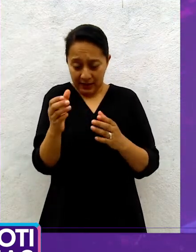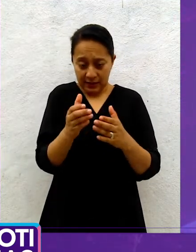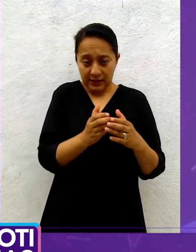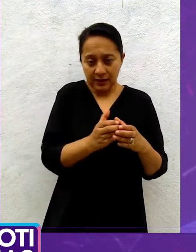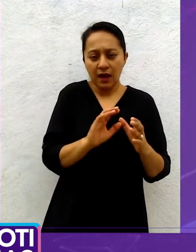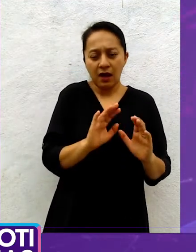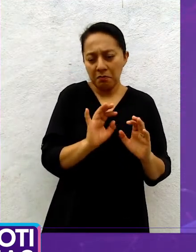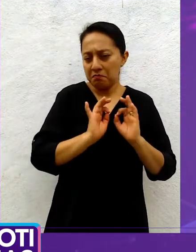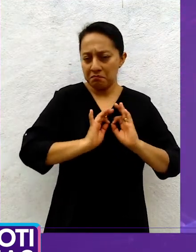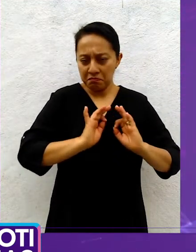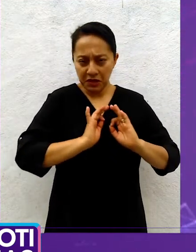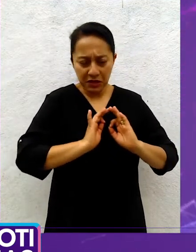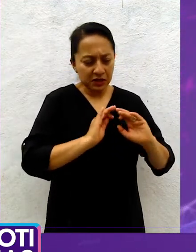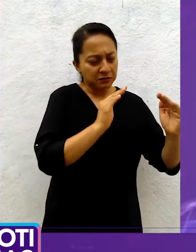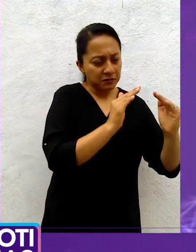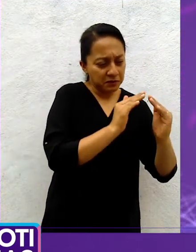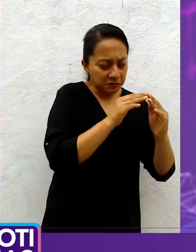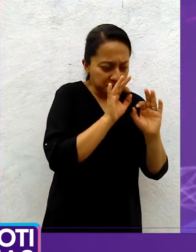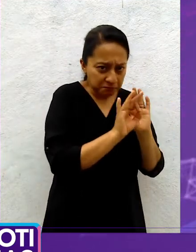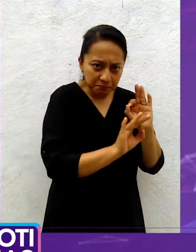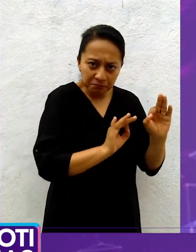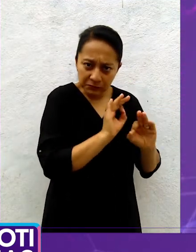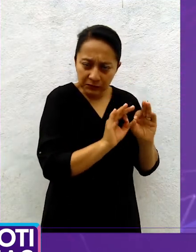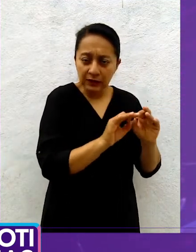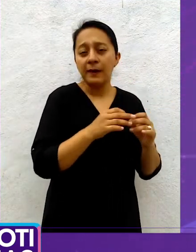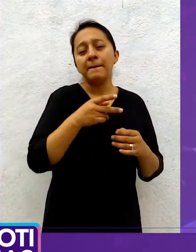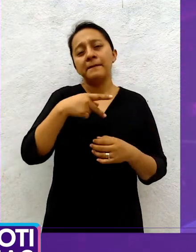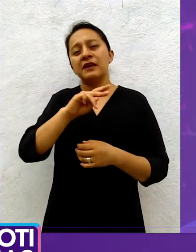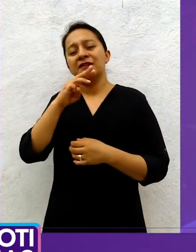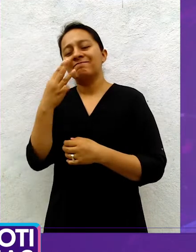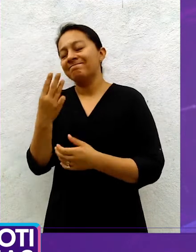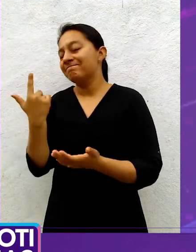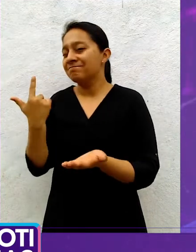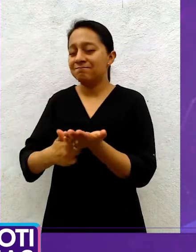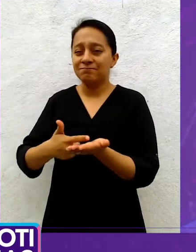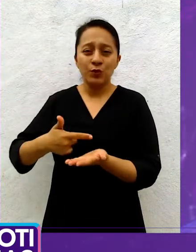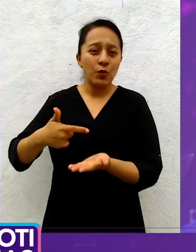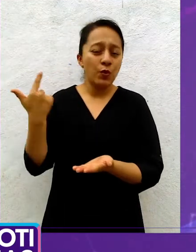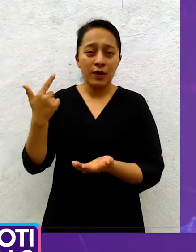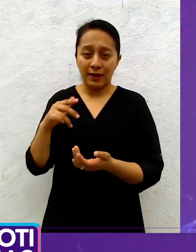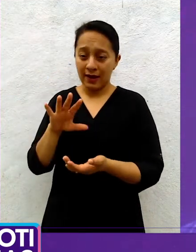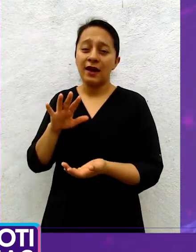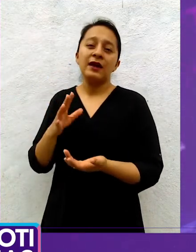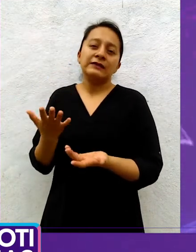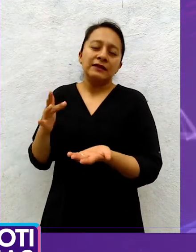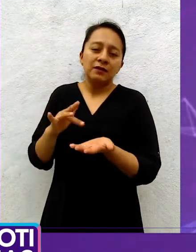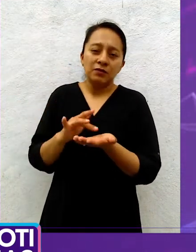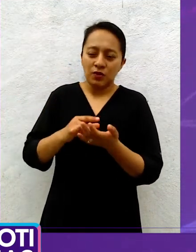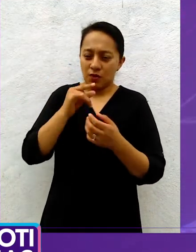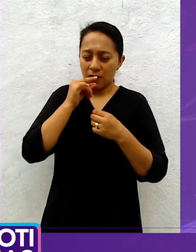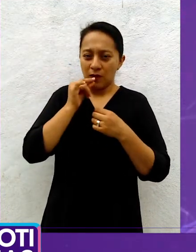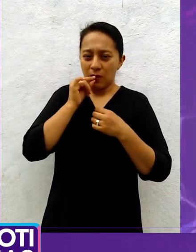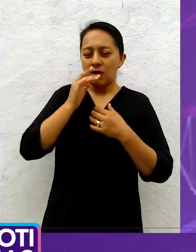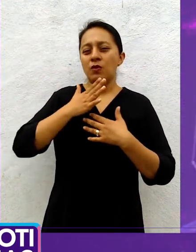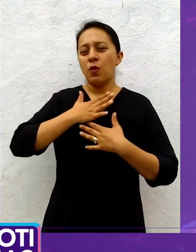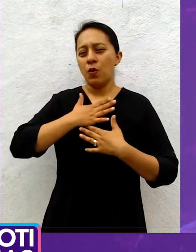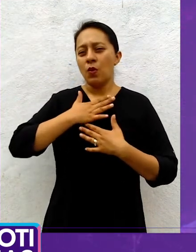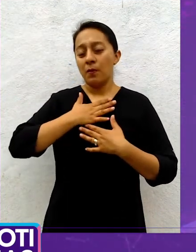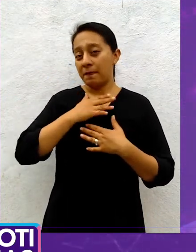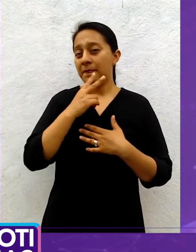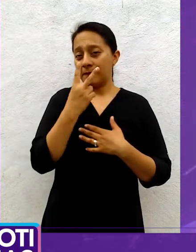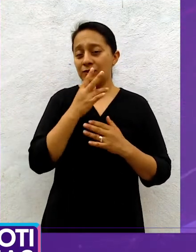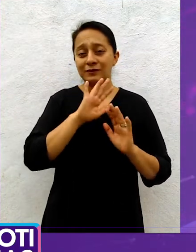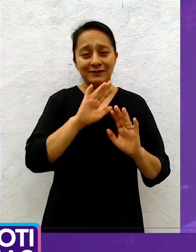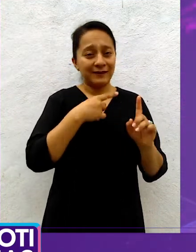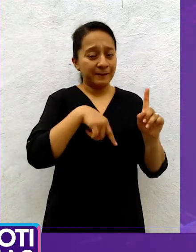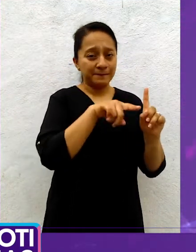ellos ya diagnosticados con COVID-19 y un tercero aún en estudio. Es importante comentar